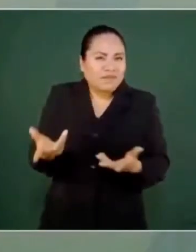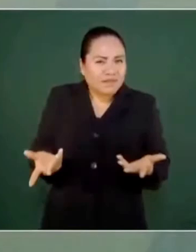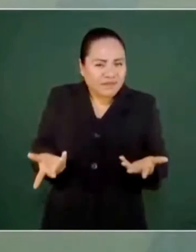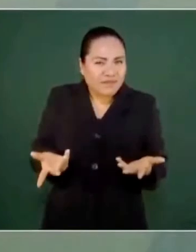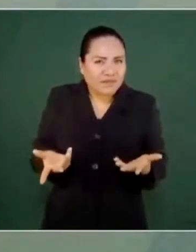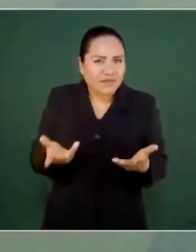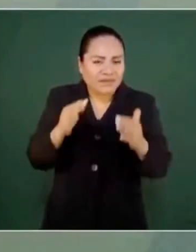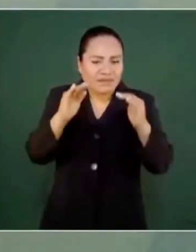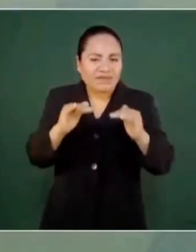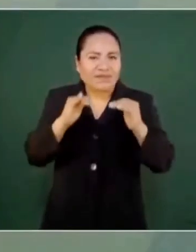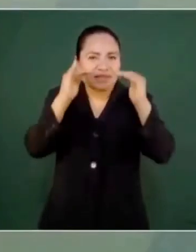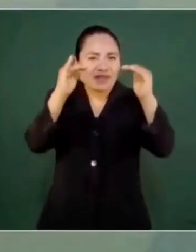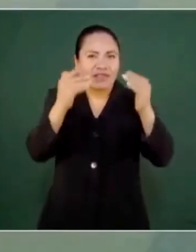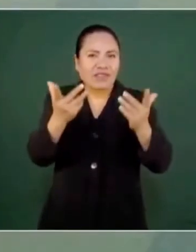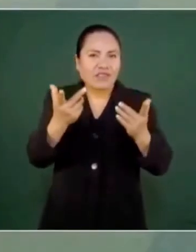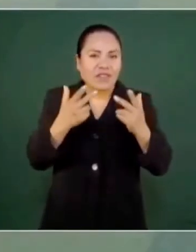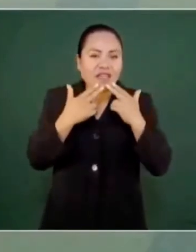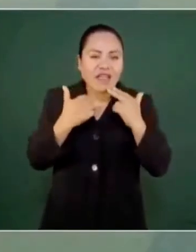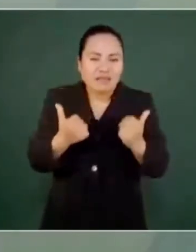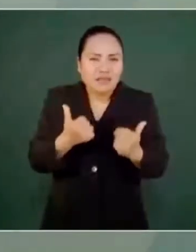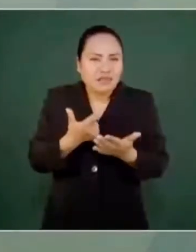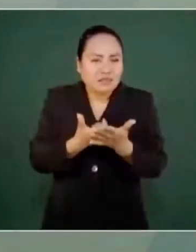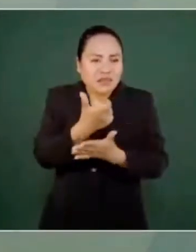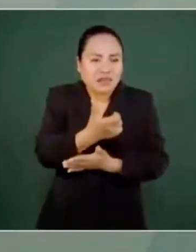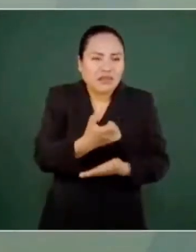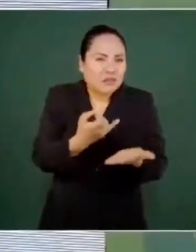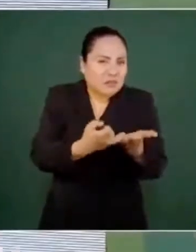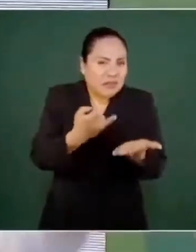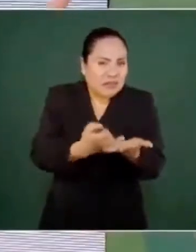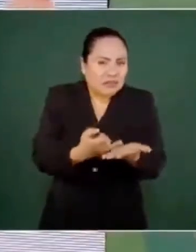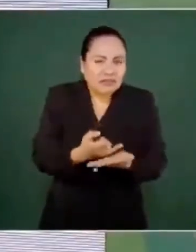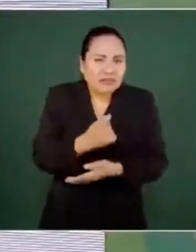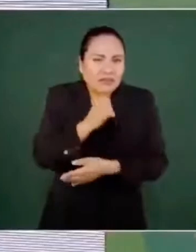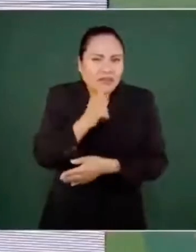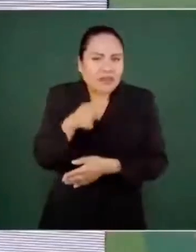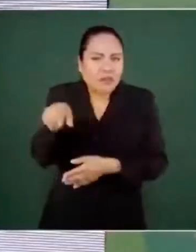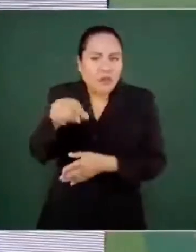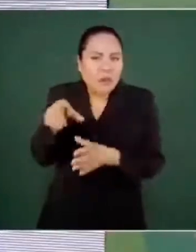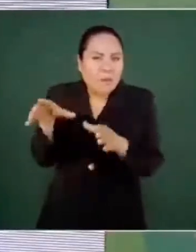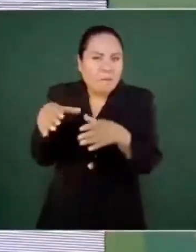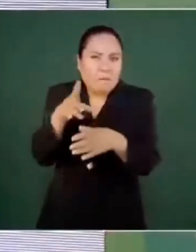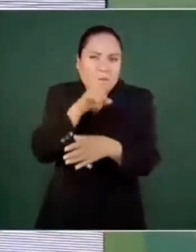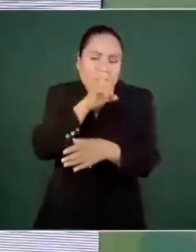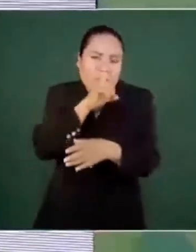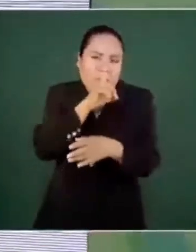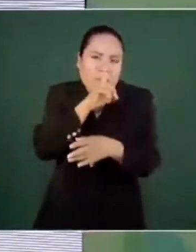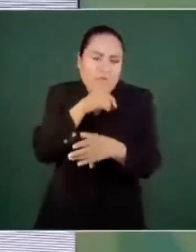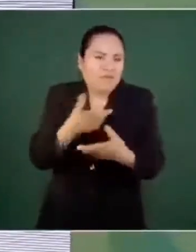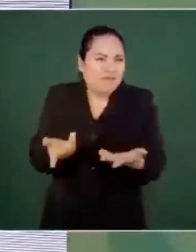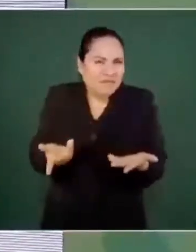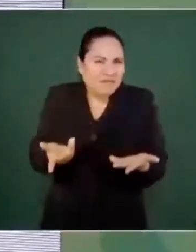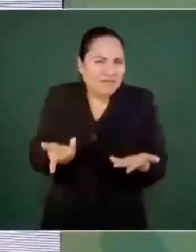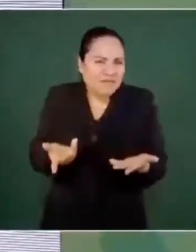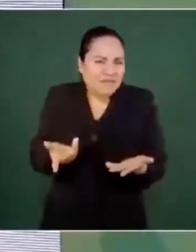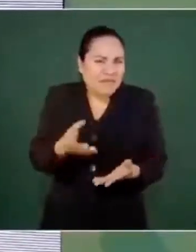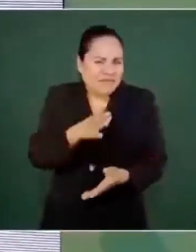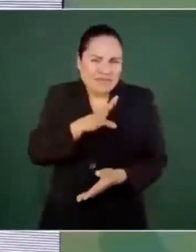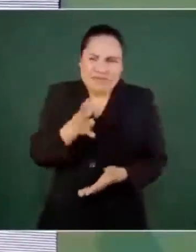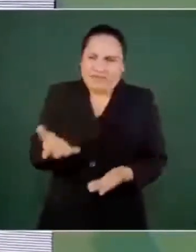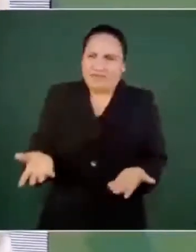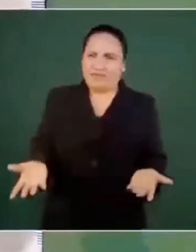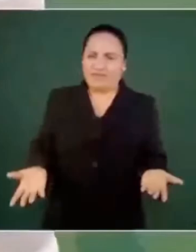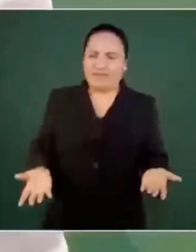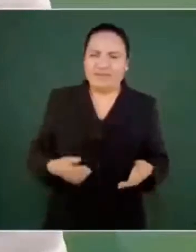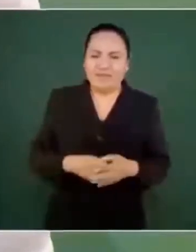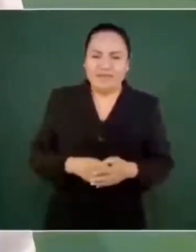tratando de